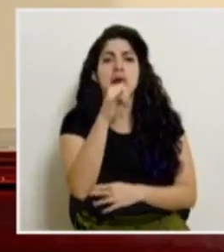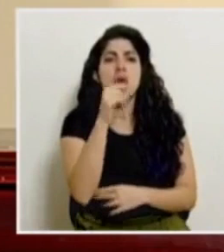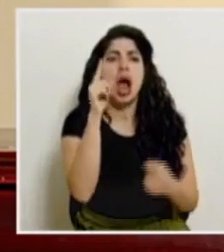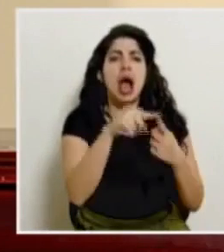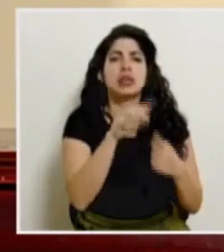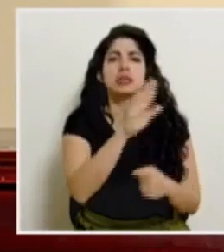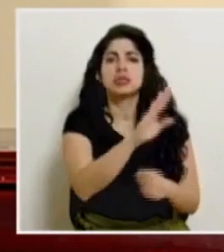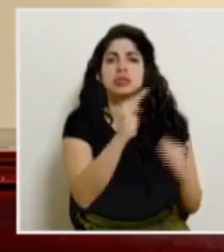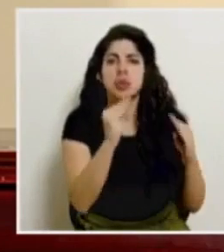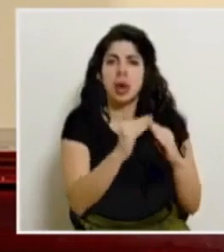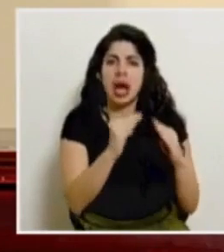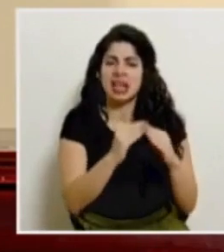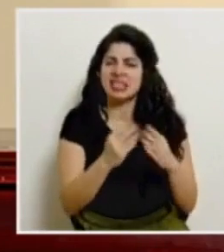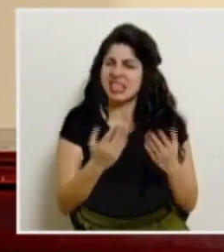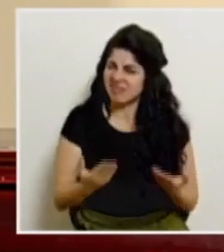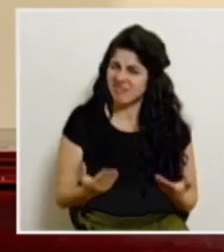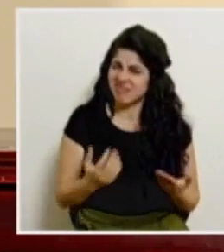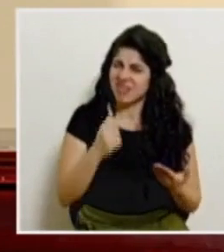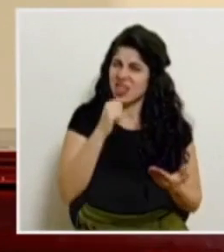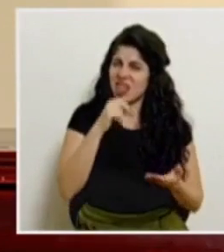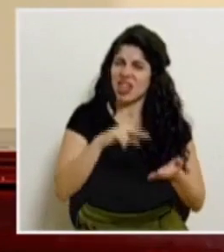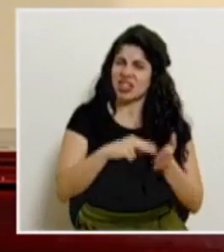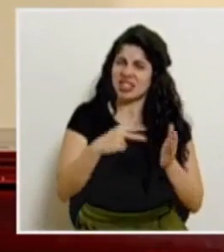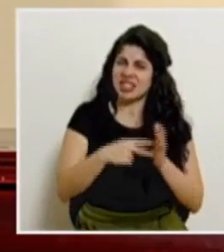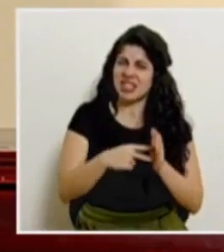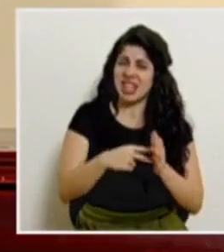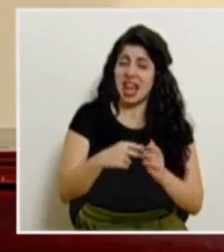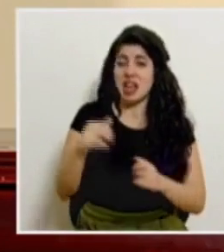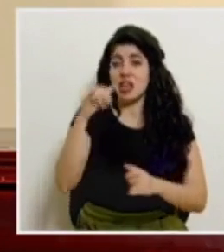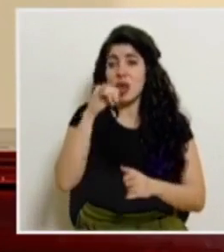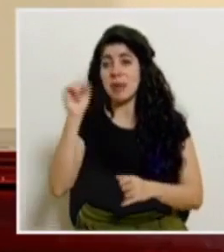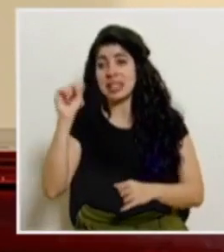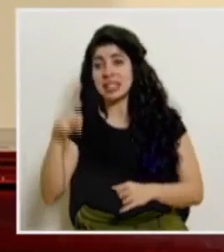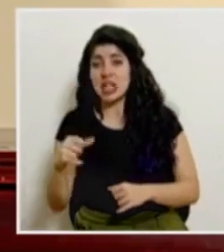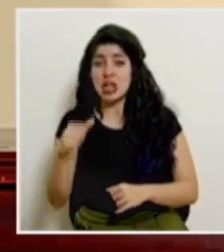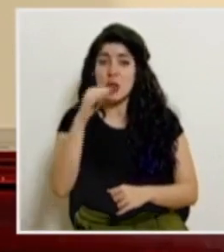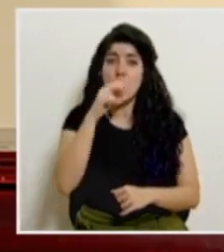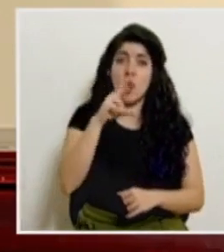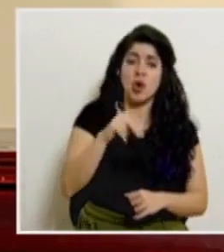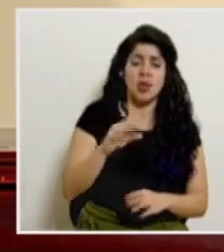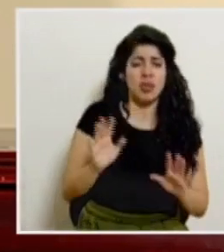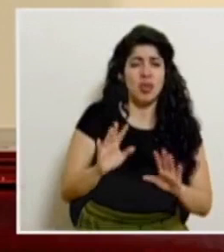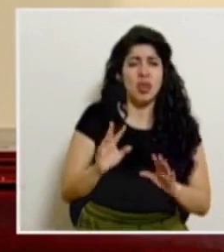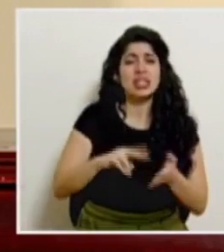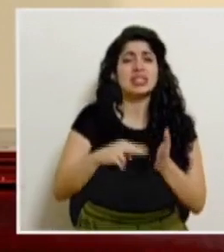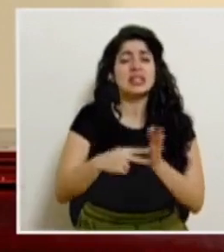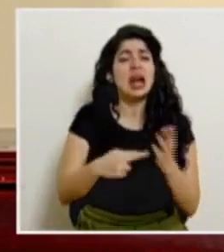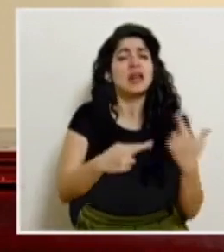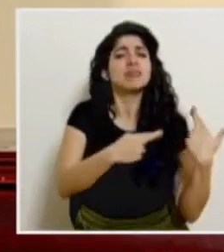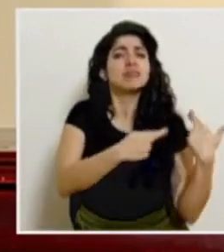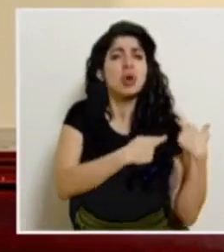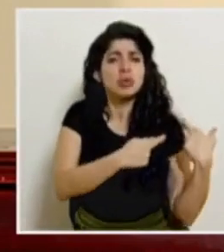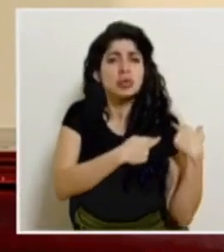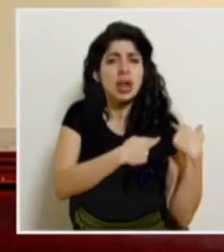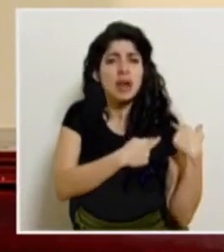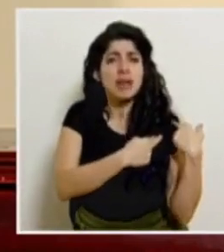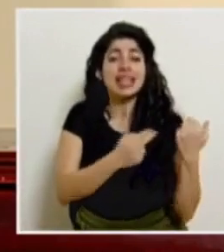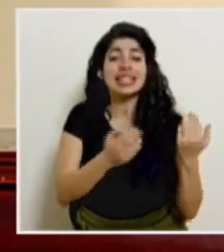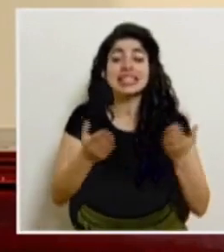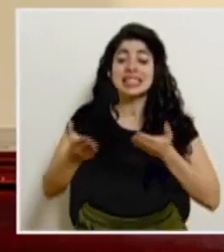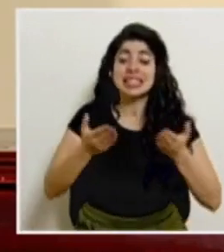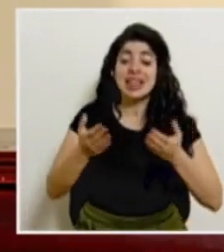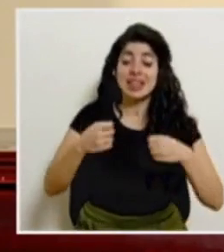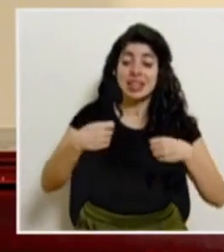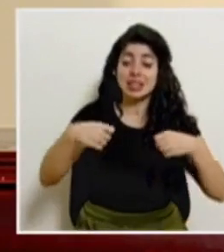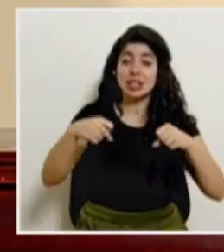no se trata de decir aquí si se debe o no se debe tomar licor se trata de asumir la responsabilidad el hecho de que el servicio